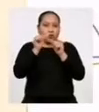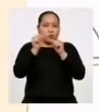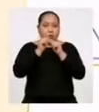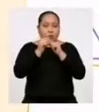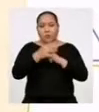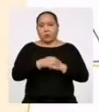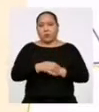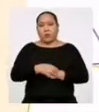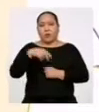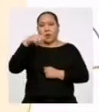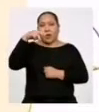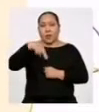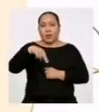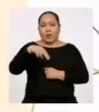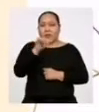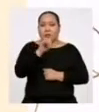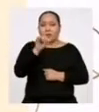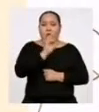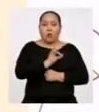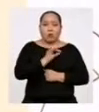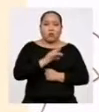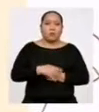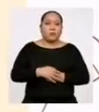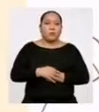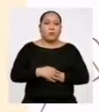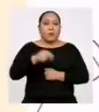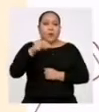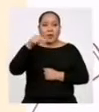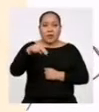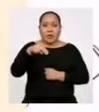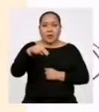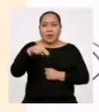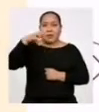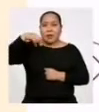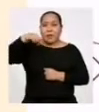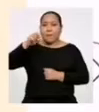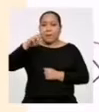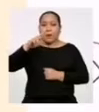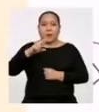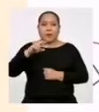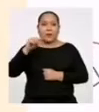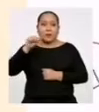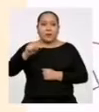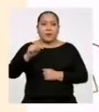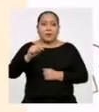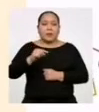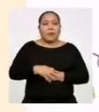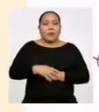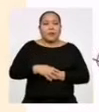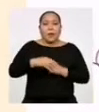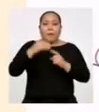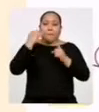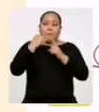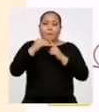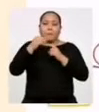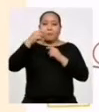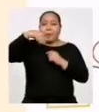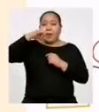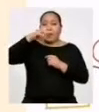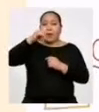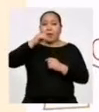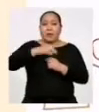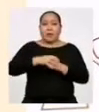decir, N es igual a 8 Como N es par La mediana es la semisuma de los datos centrales